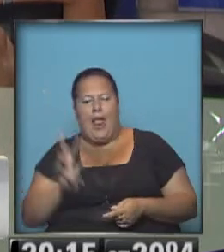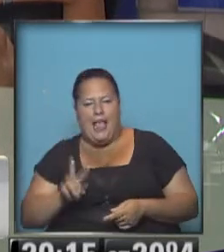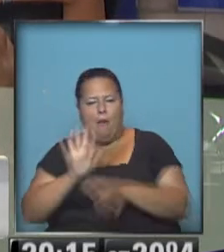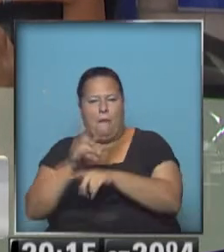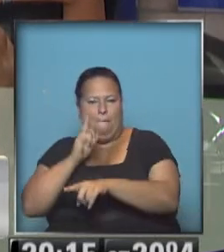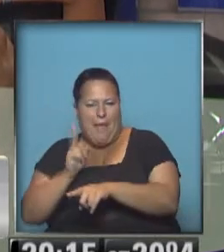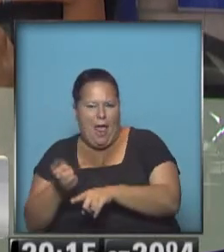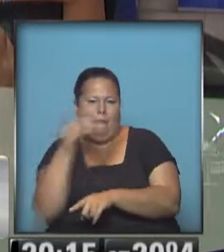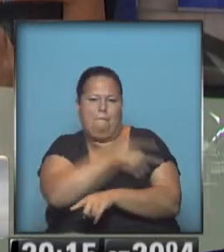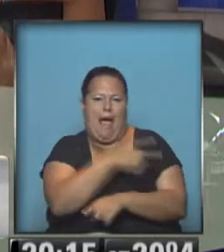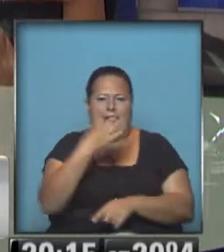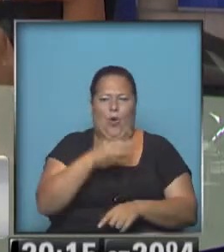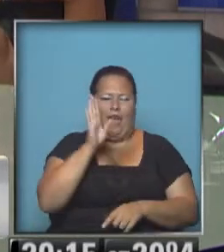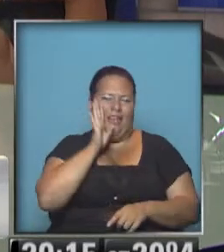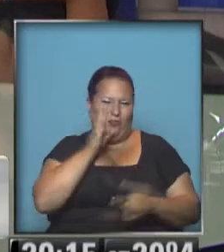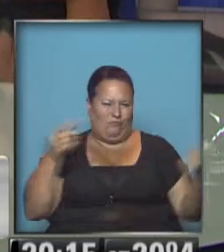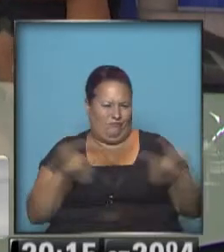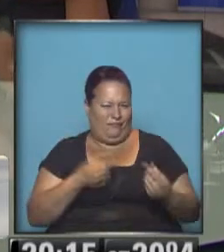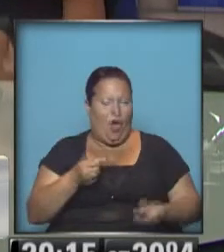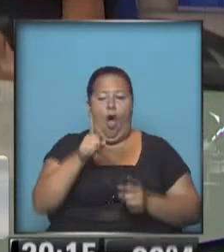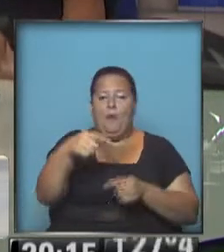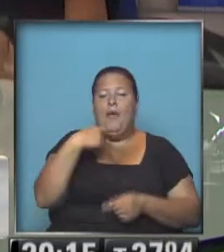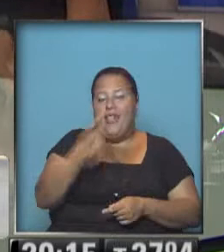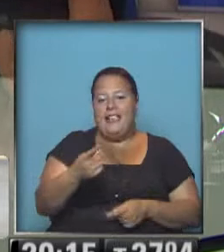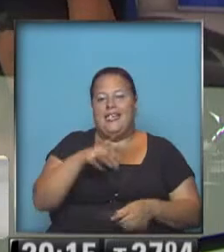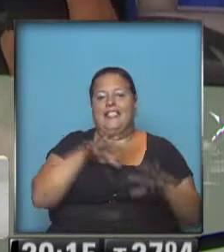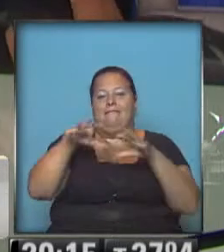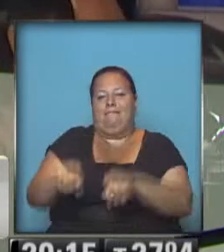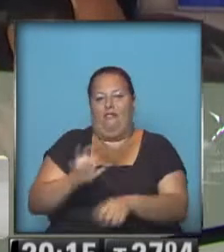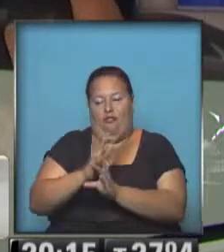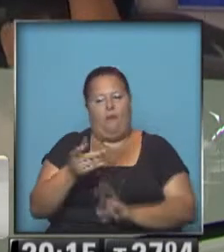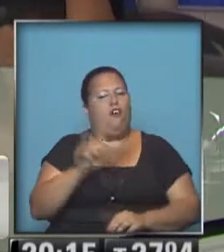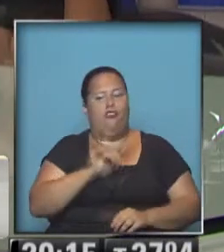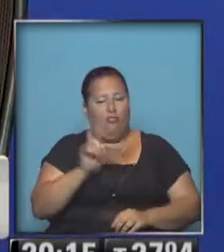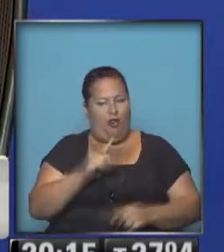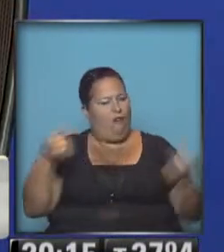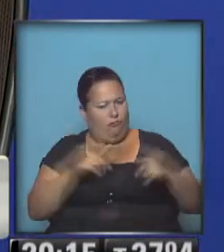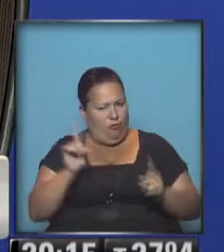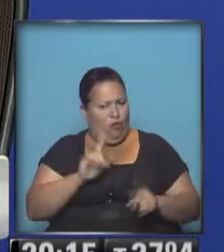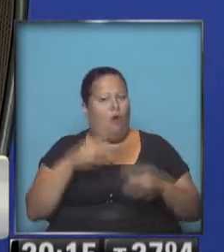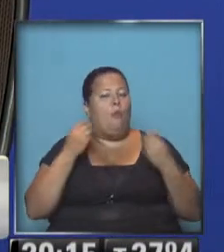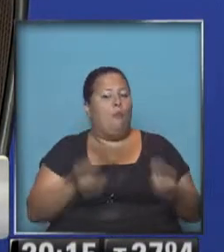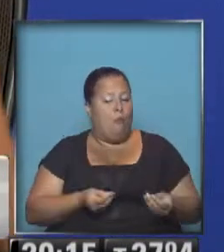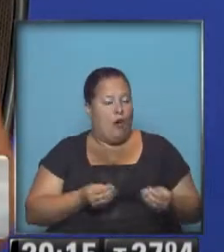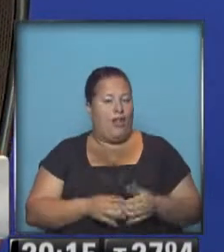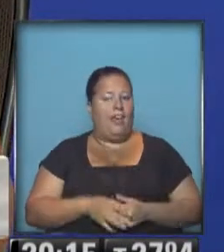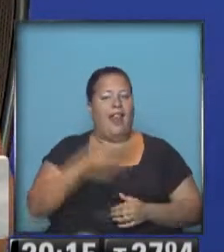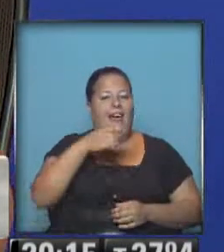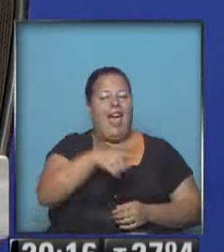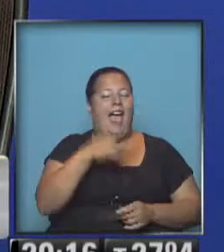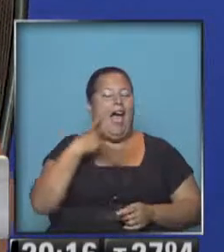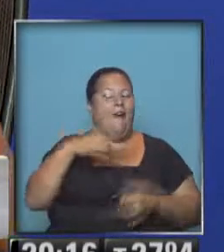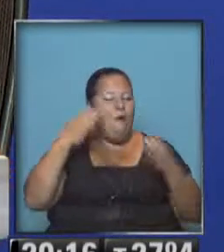como un peligro para la seguridad de Estados Unidos? O esto que vos definís como intervencionista. No, no es contradictorio porque en realidad se trata